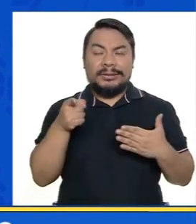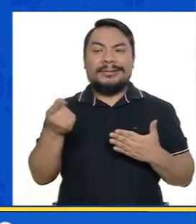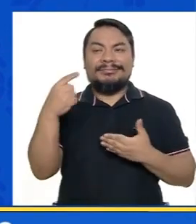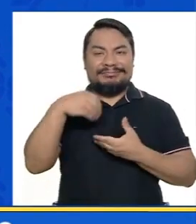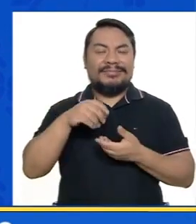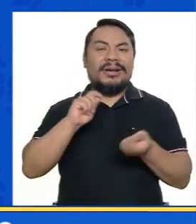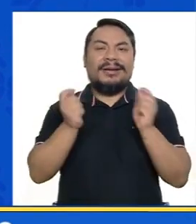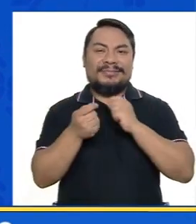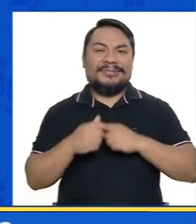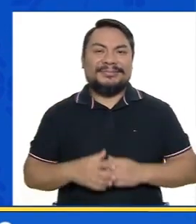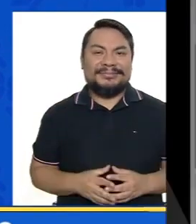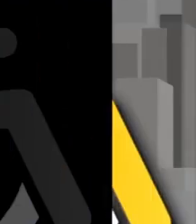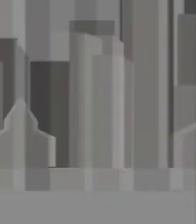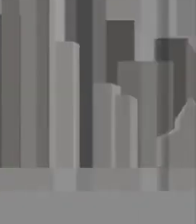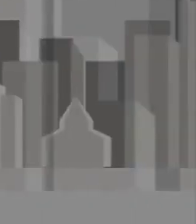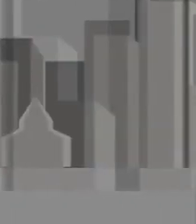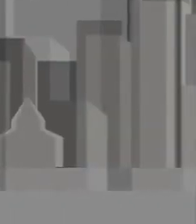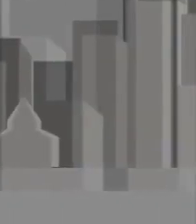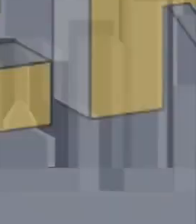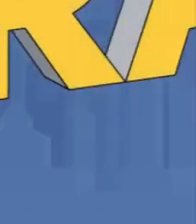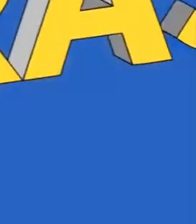el cual vino a transformar nuestros mundos.